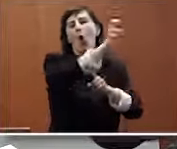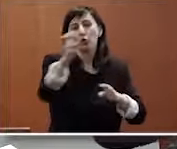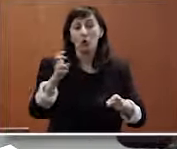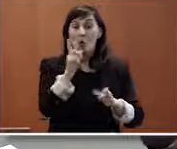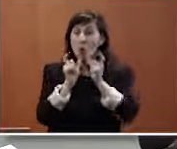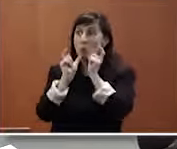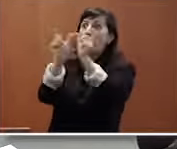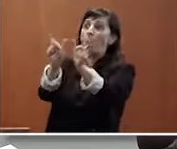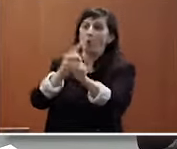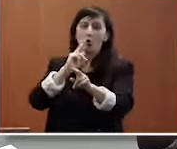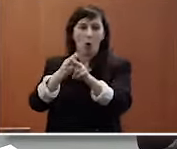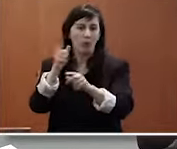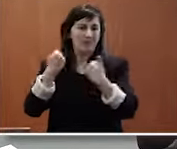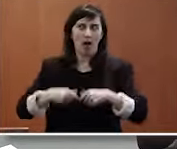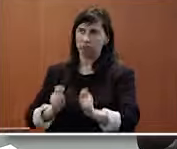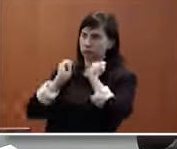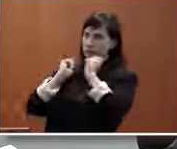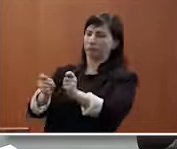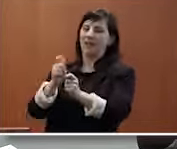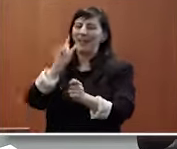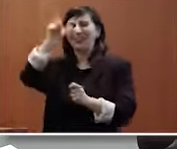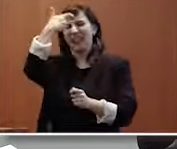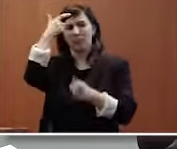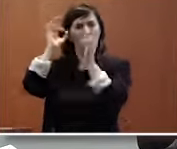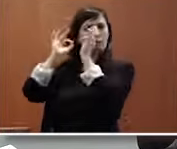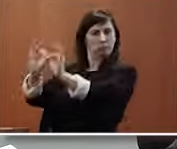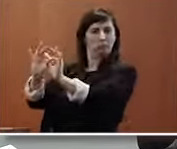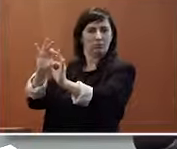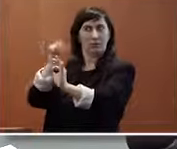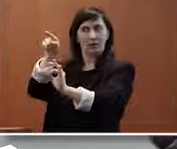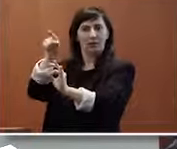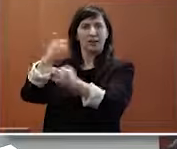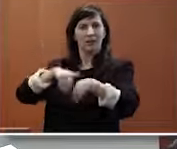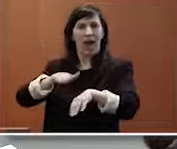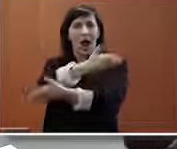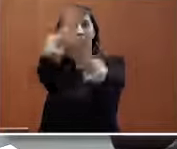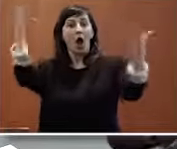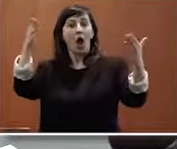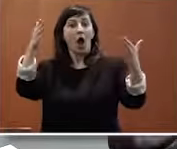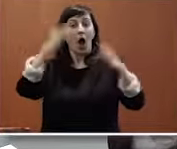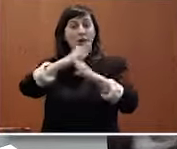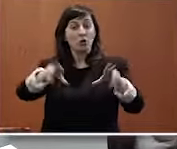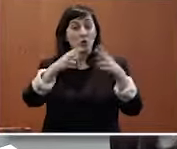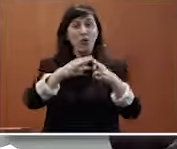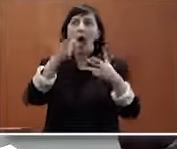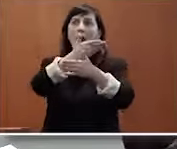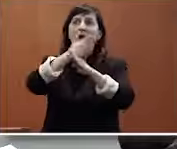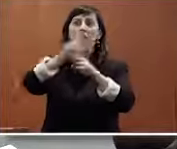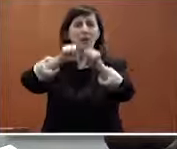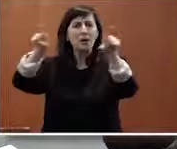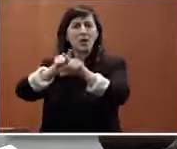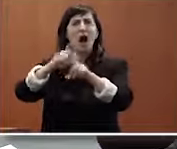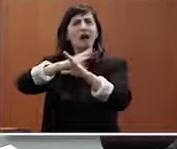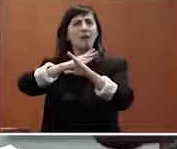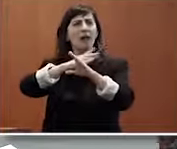nomenclatura que la ventaja o esa terminología que la ventaja es que está está sumida por el mundo de lo social está sumida por el mundo cuando la empresa está sumida por el mundo